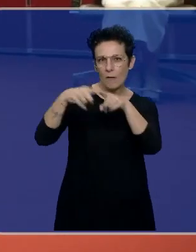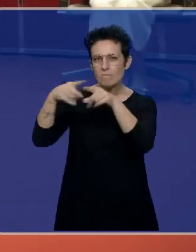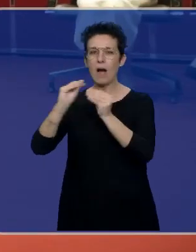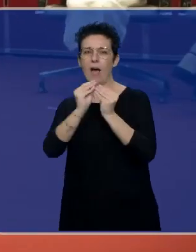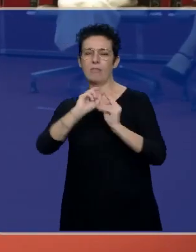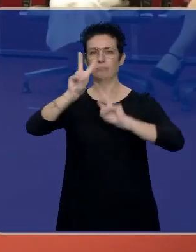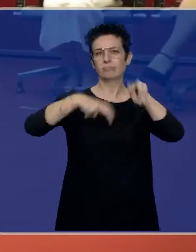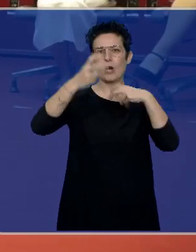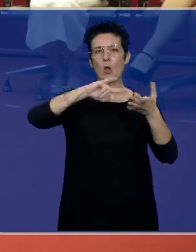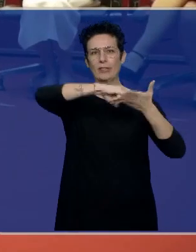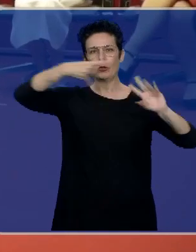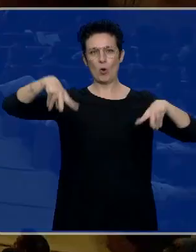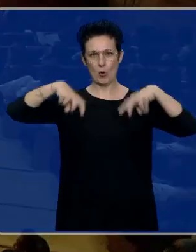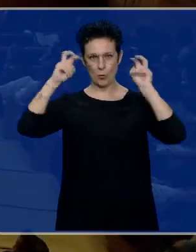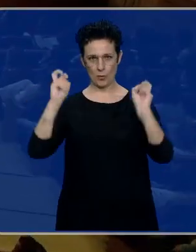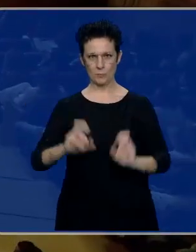tecnologías. Vamos a verlo.